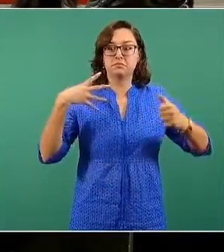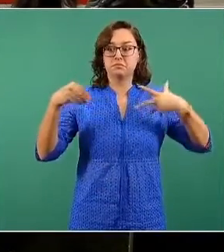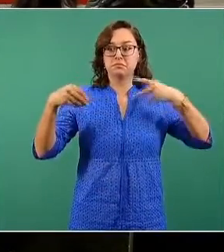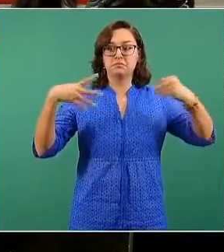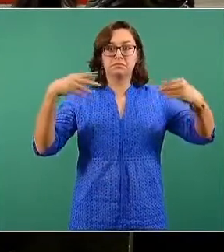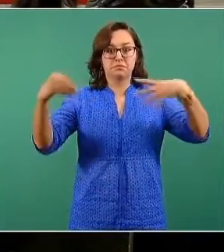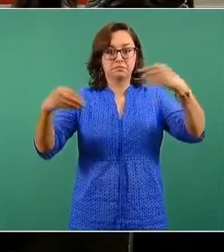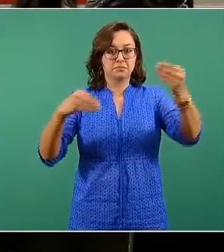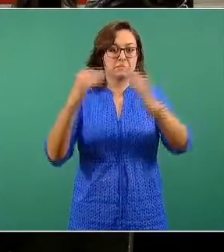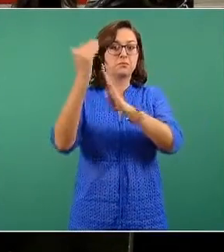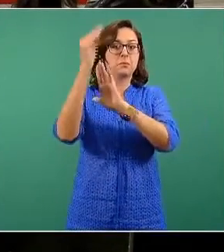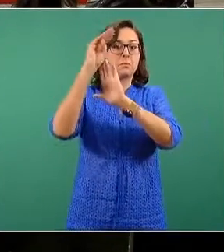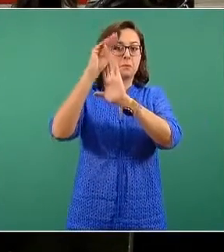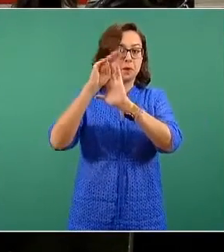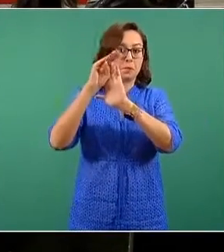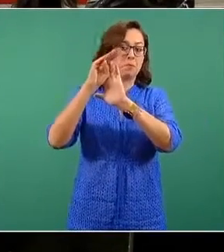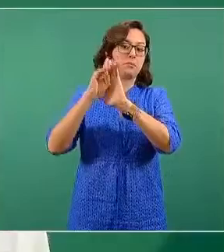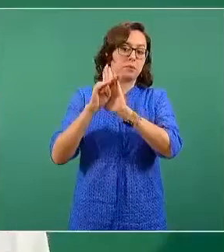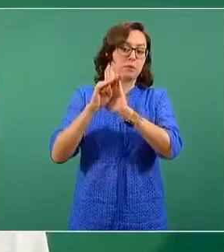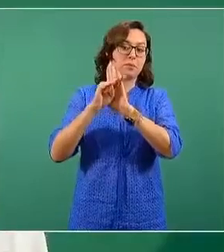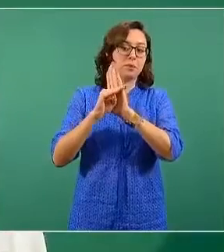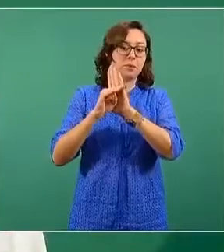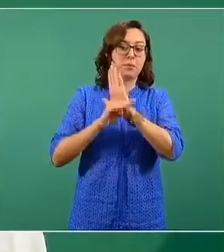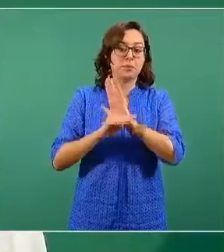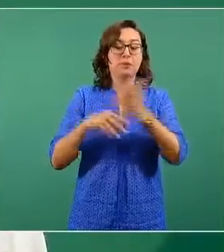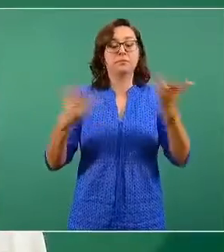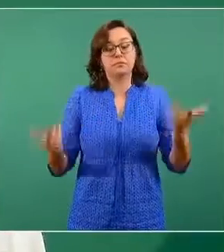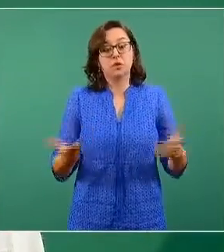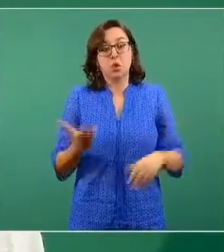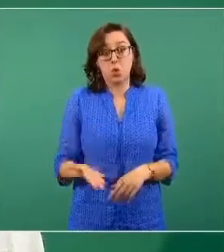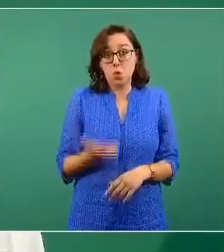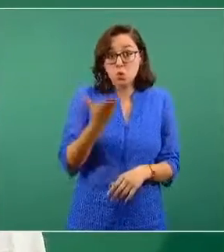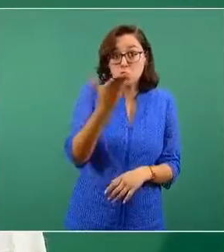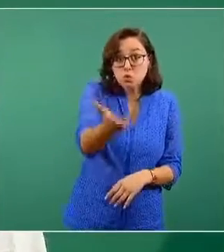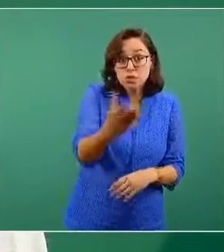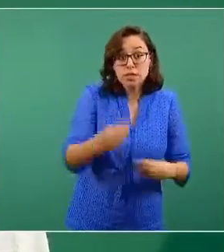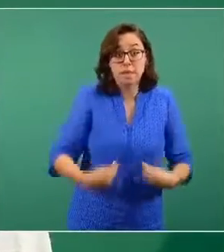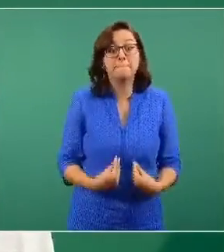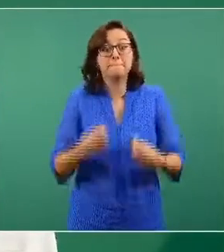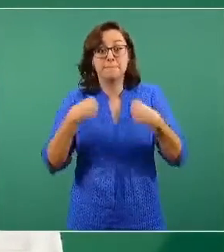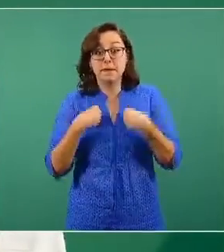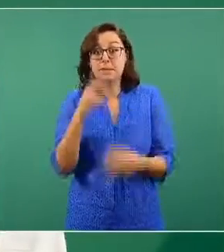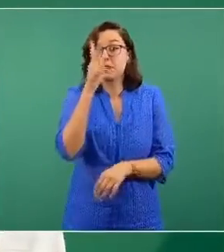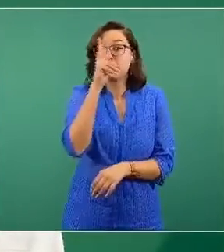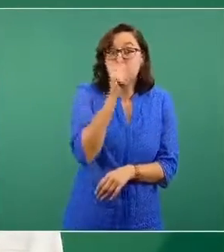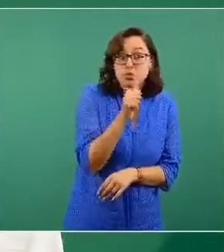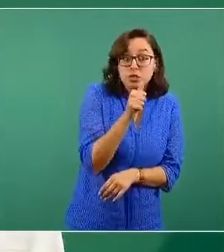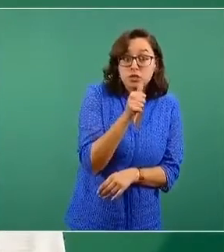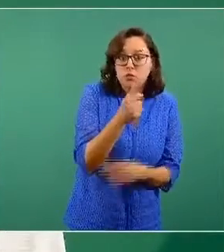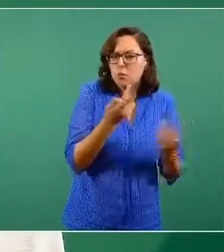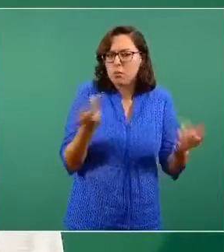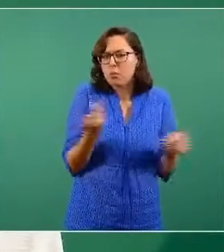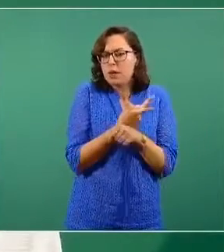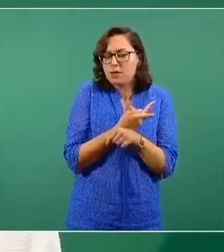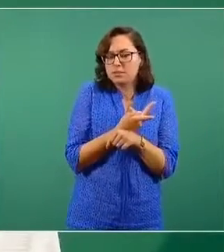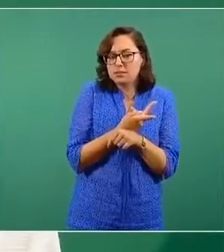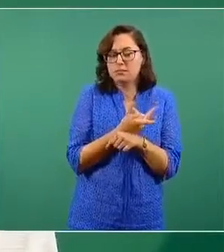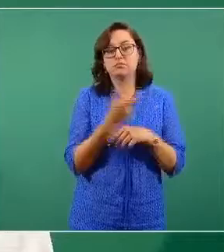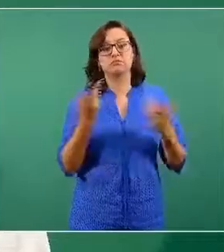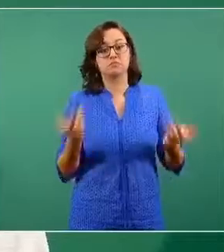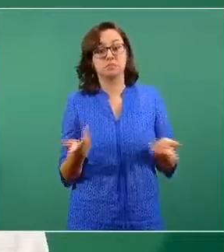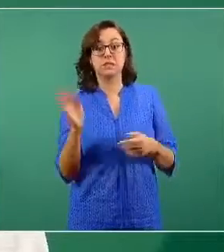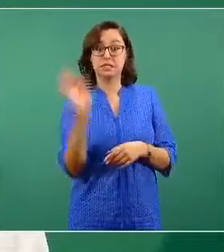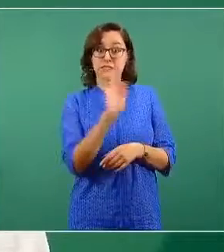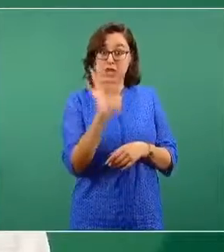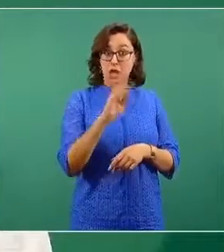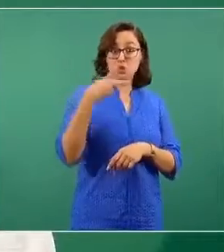de los contagios. Ahora, regresando a usted, que vive en Hermosillo y que puede esperar. Puede esperar que se le convoque a